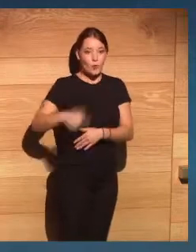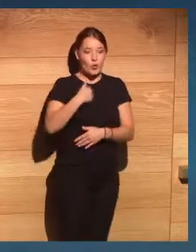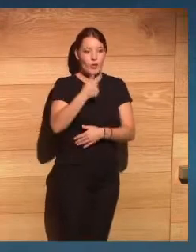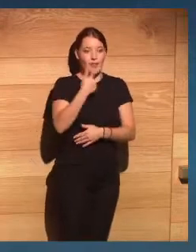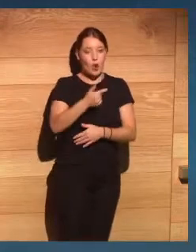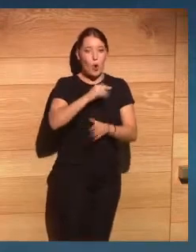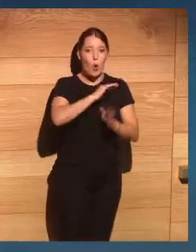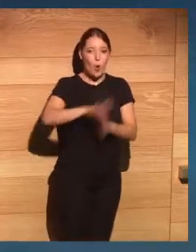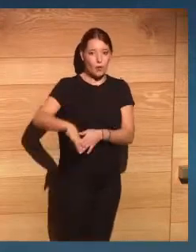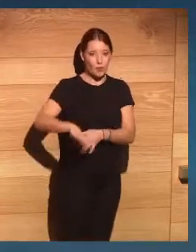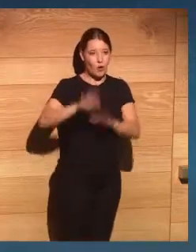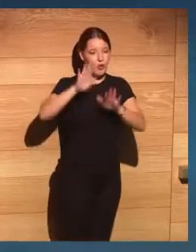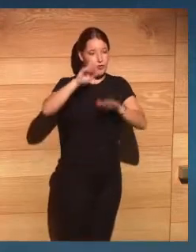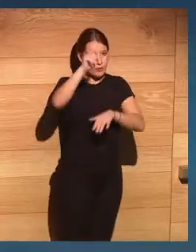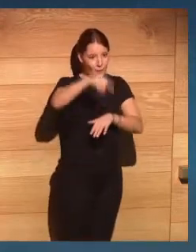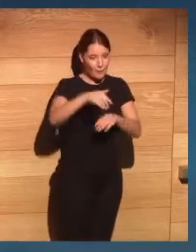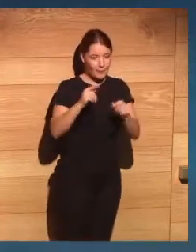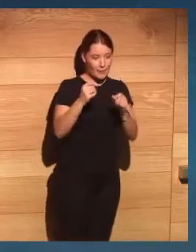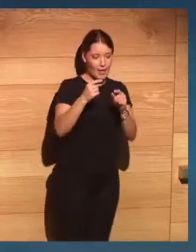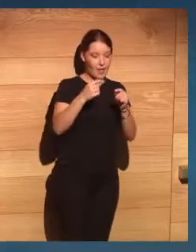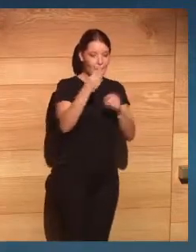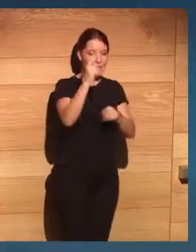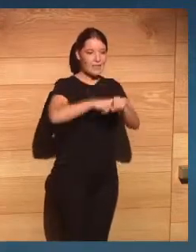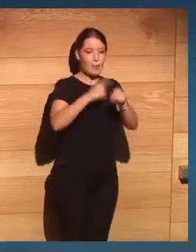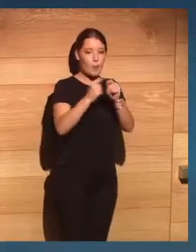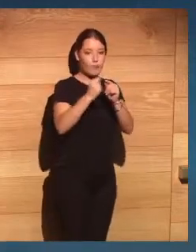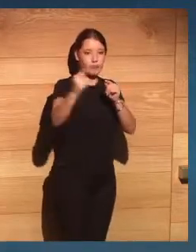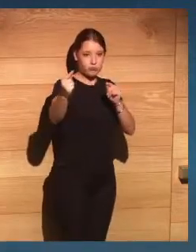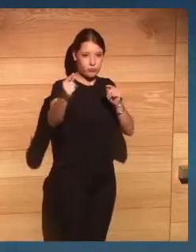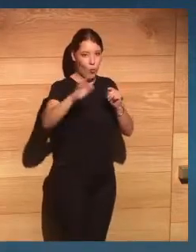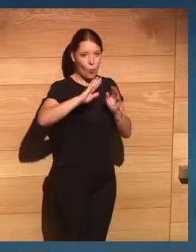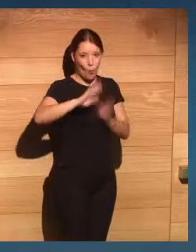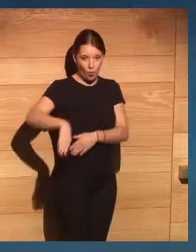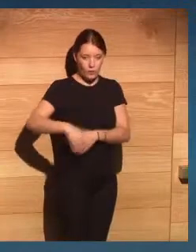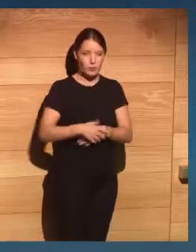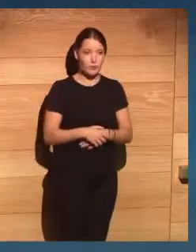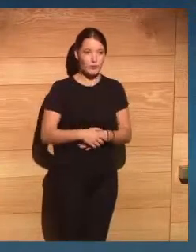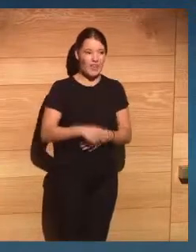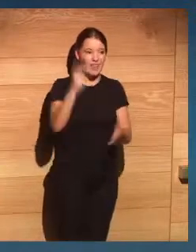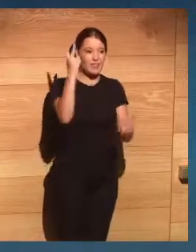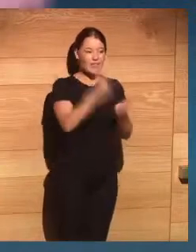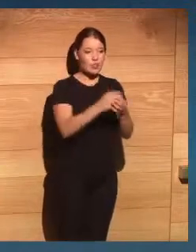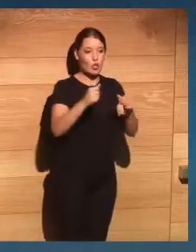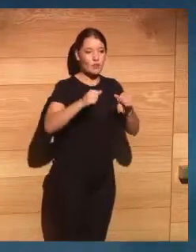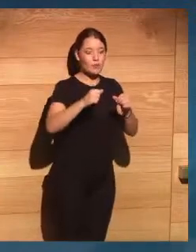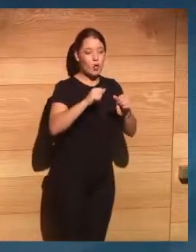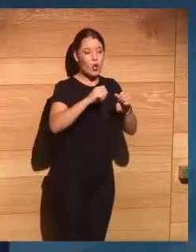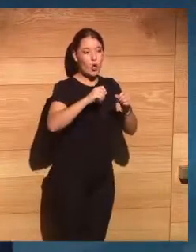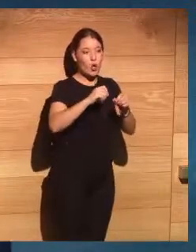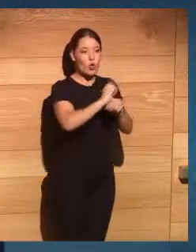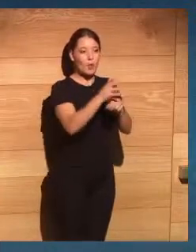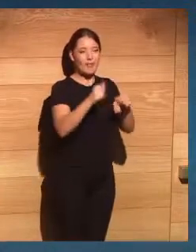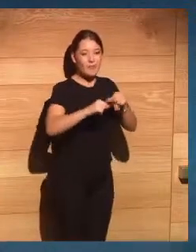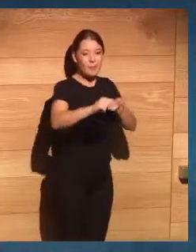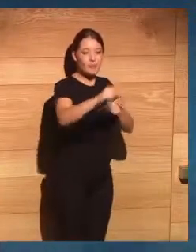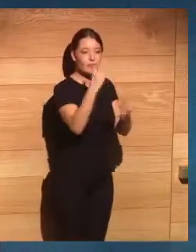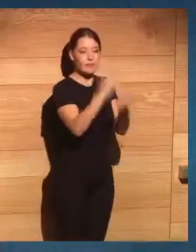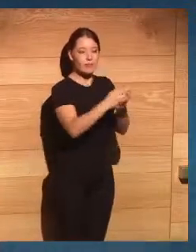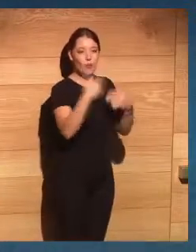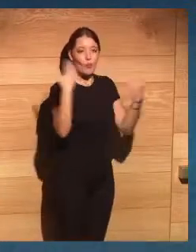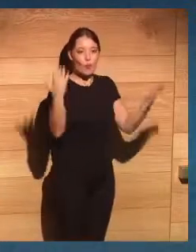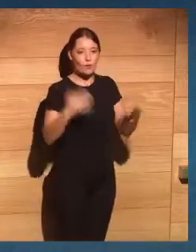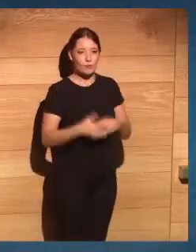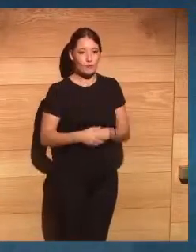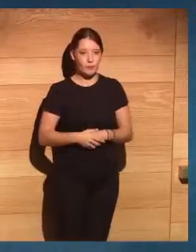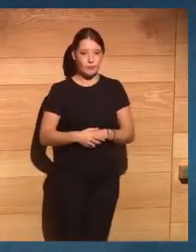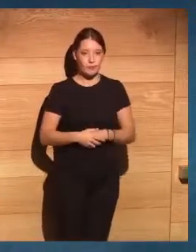cronológicamente es el 12 que hice sobre los retos digitales impuestos por el COVID-19 el libro que os habéis fijado tiene un título que es